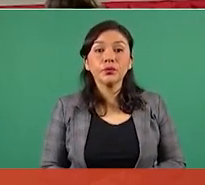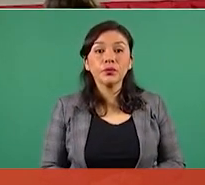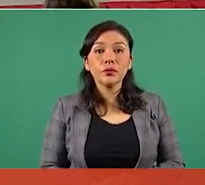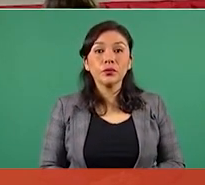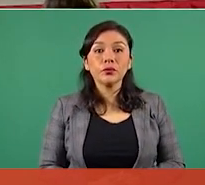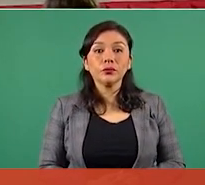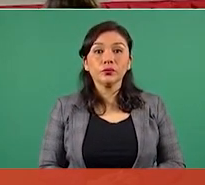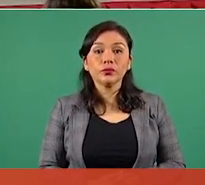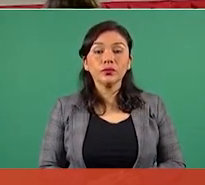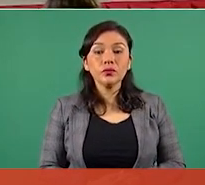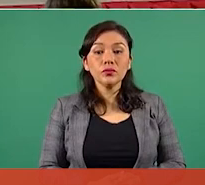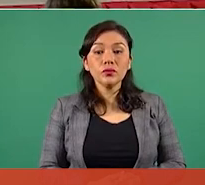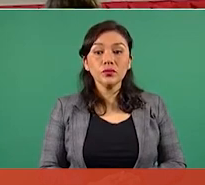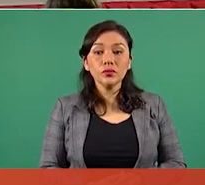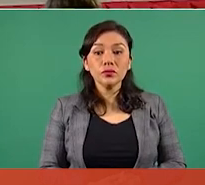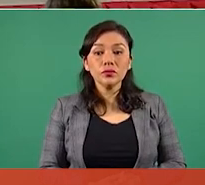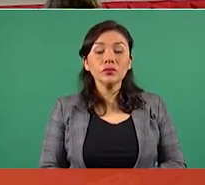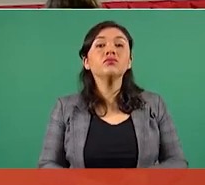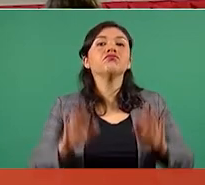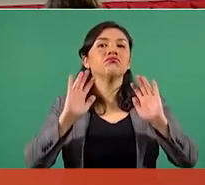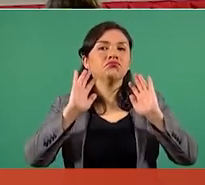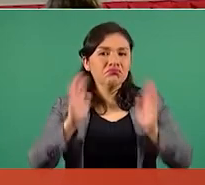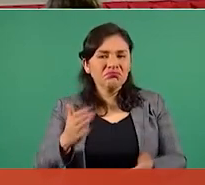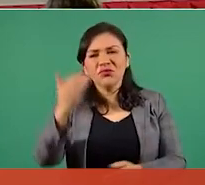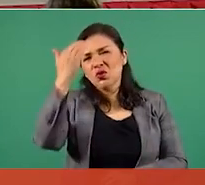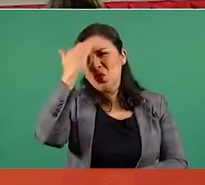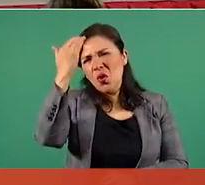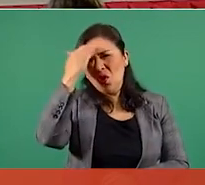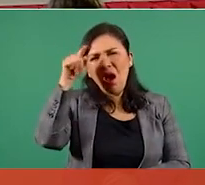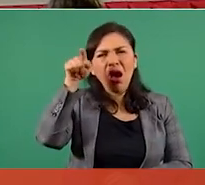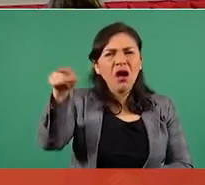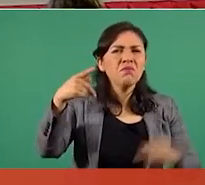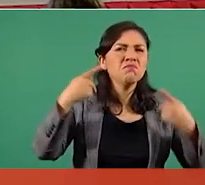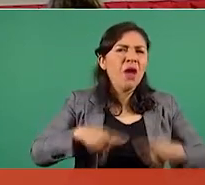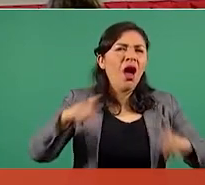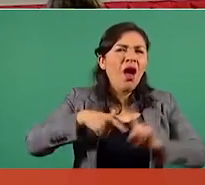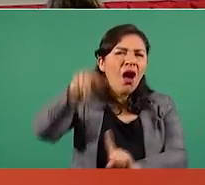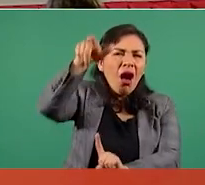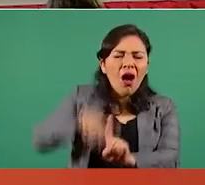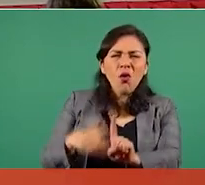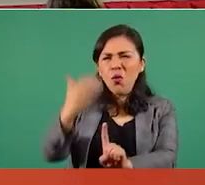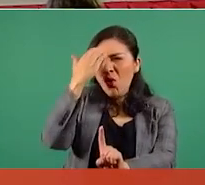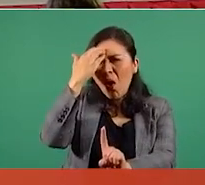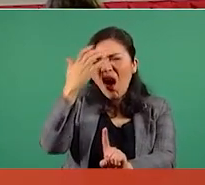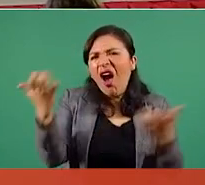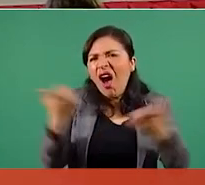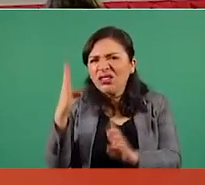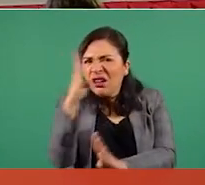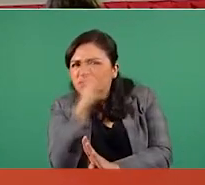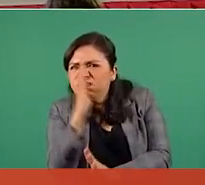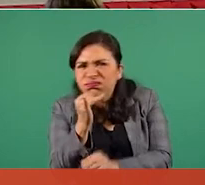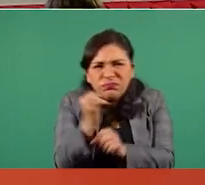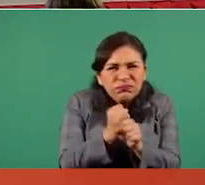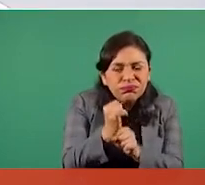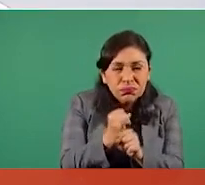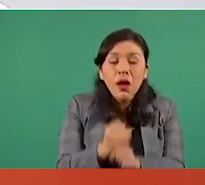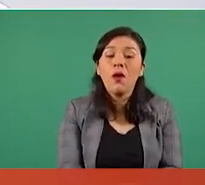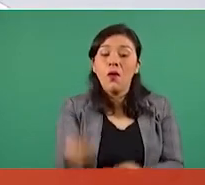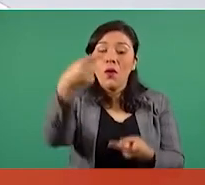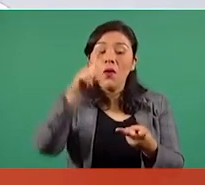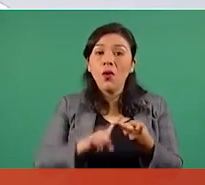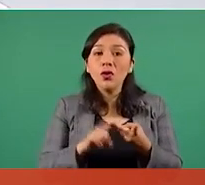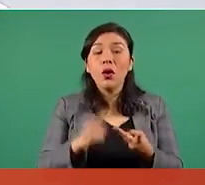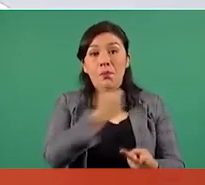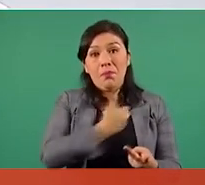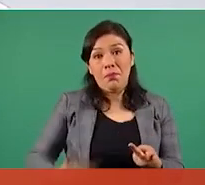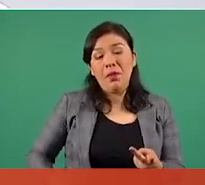está reconocido por sus prácticas de espionaje, pero también en el caso de Enrique Peña Nieto,